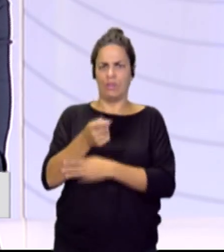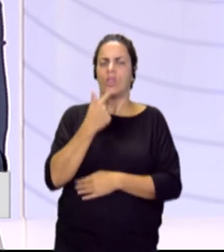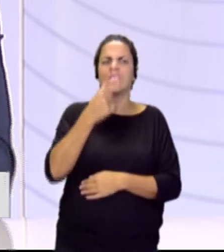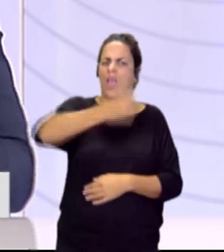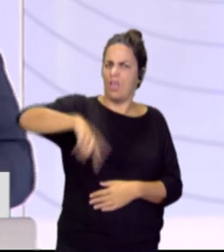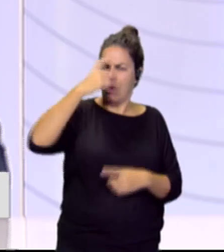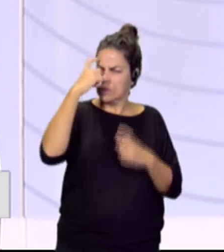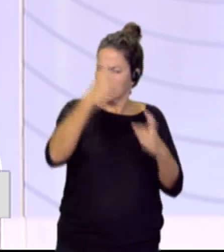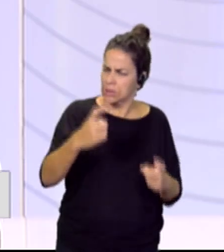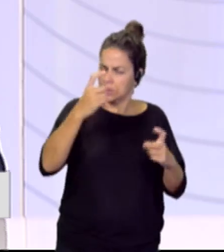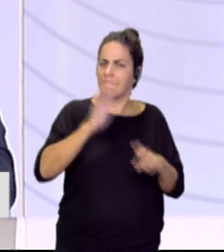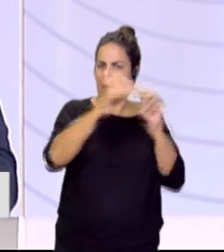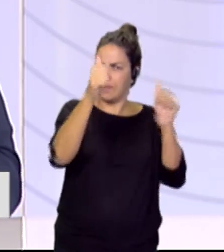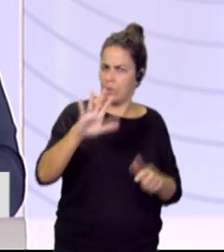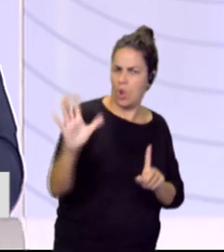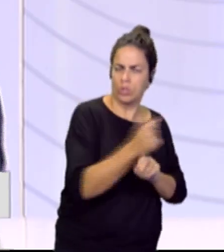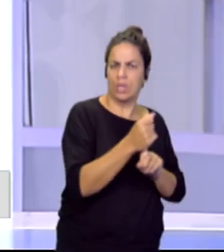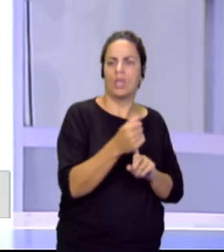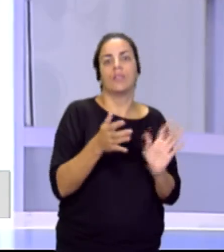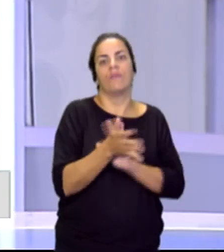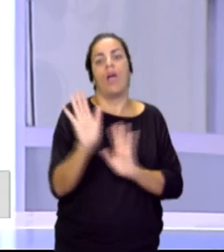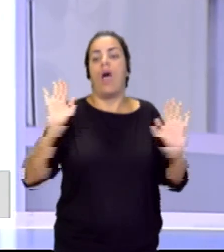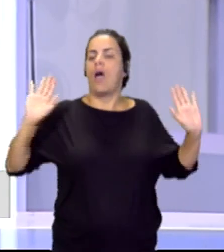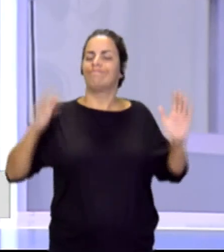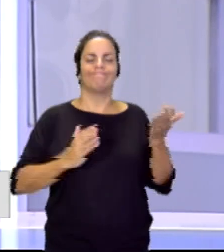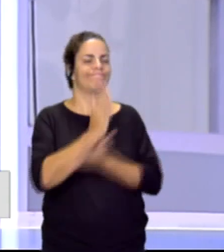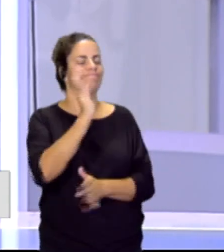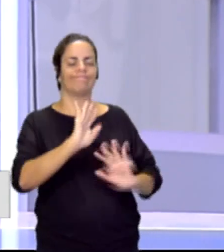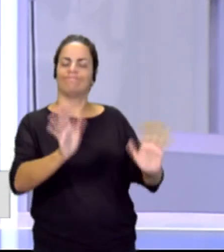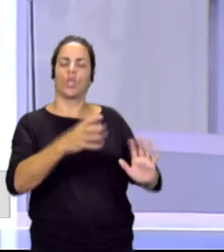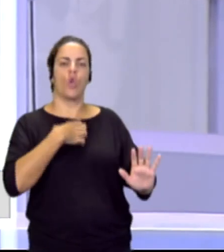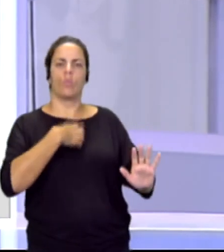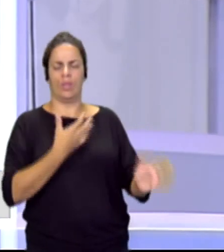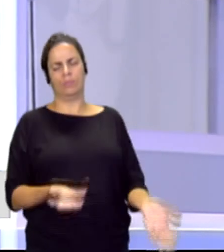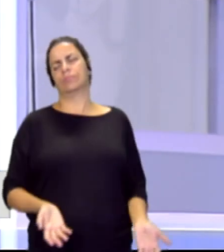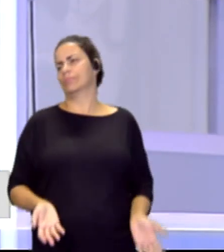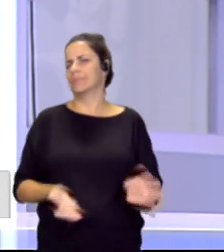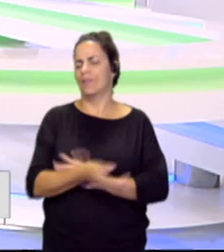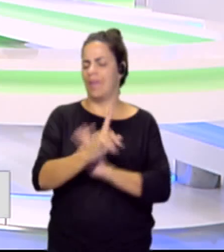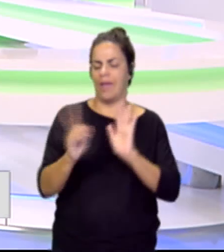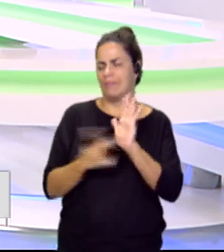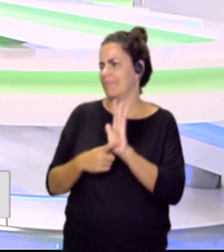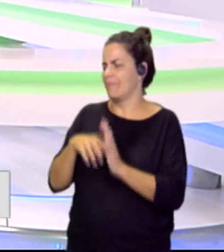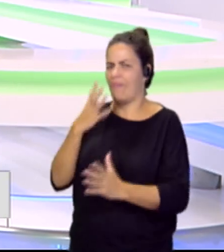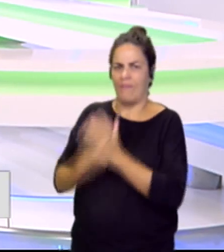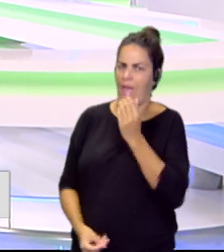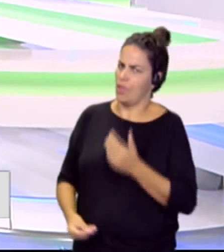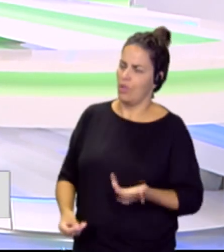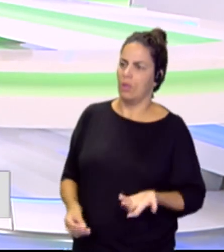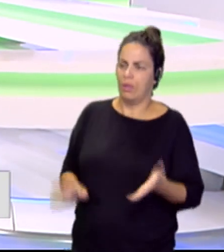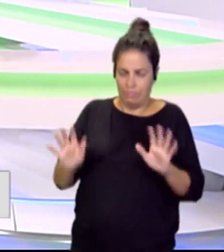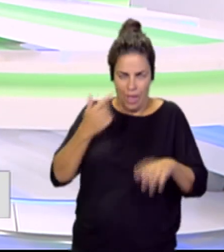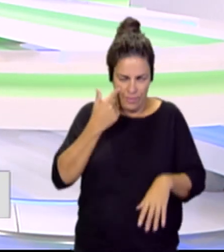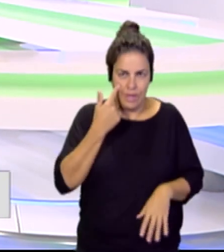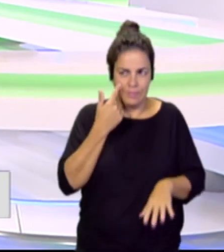lo han currado. Es que tenemos una falla en la legislación. Aquí nos estamos dando cuenta de la falla en legislación. Y cuidado, que no quiero quedar como perogruyo. Cuando